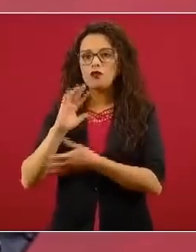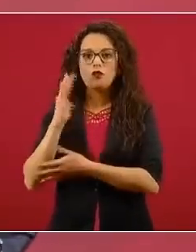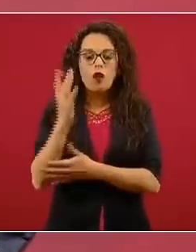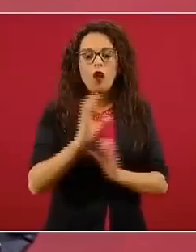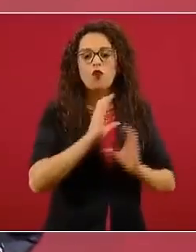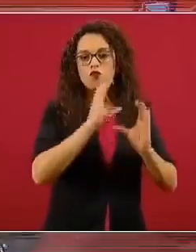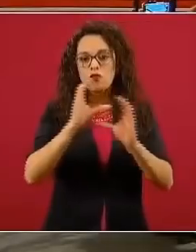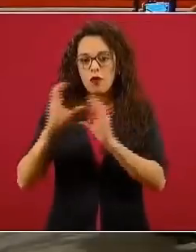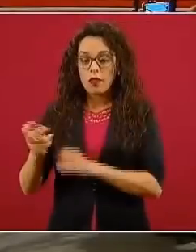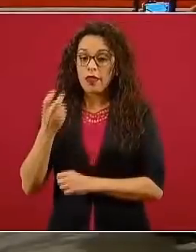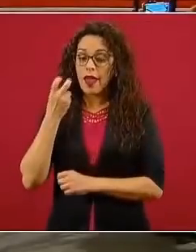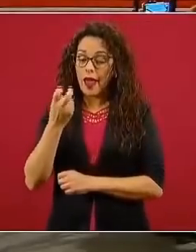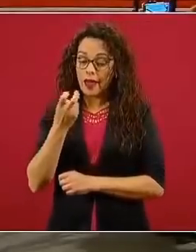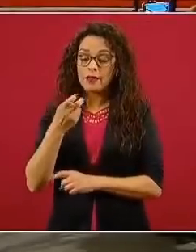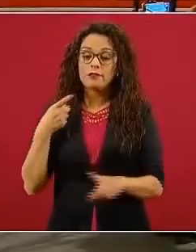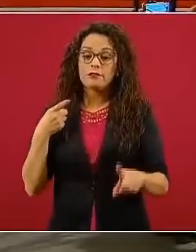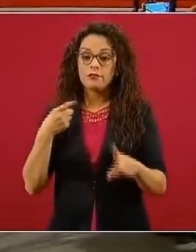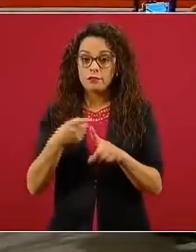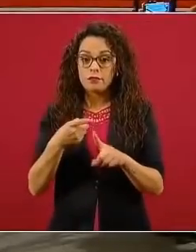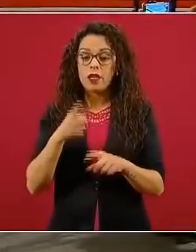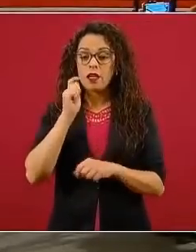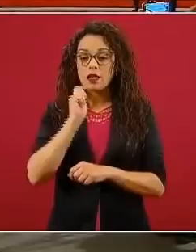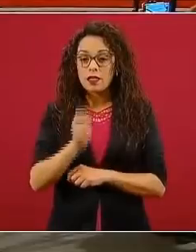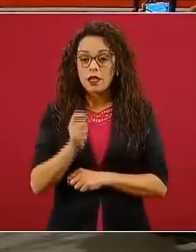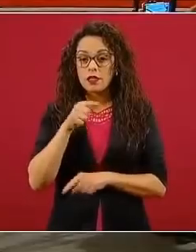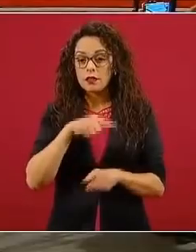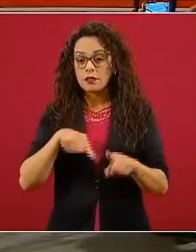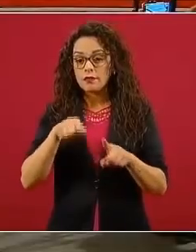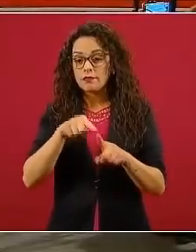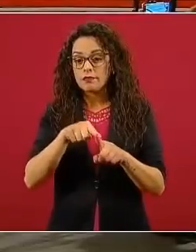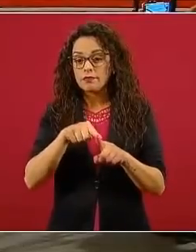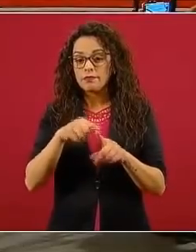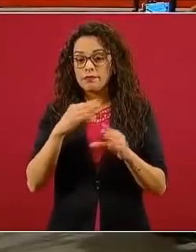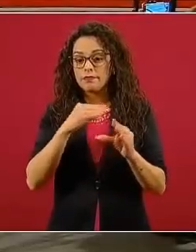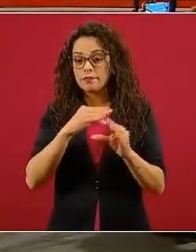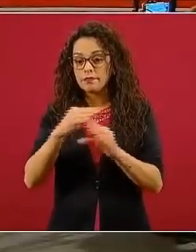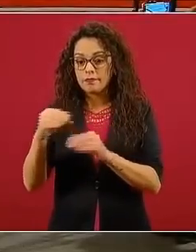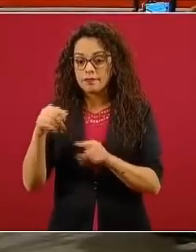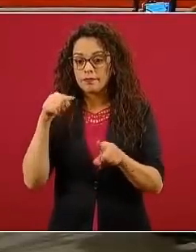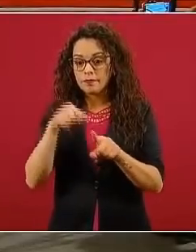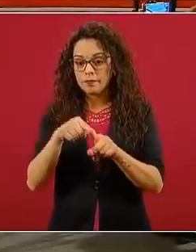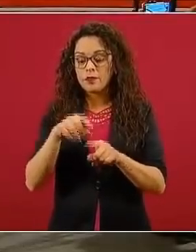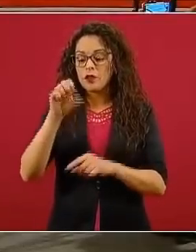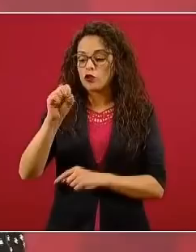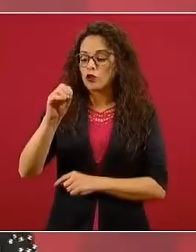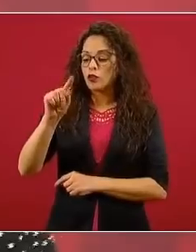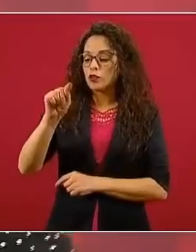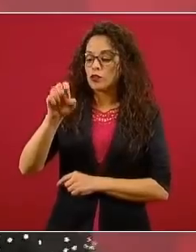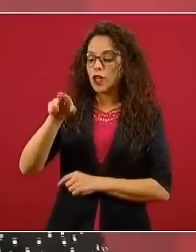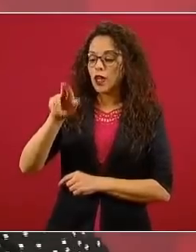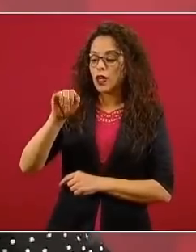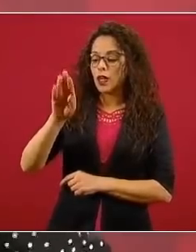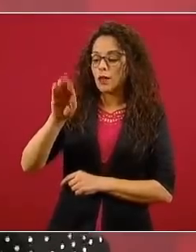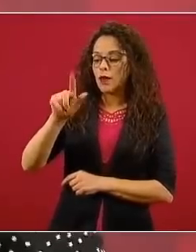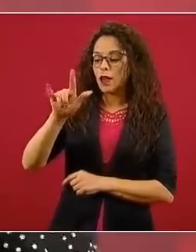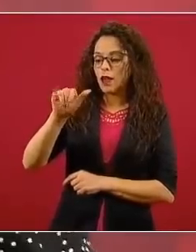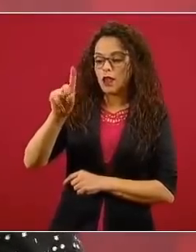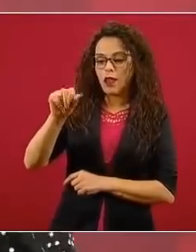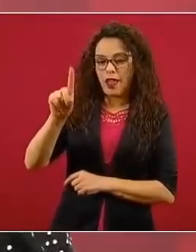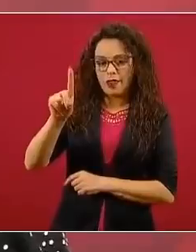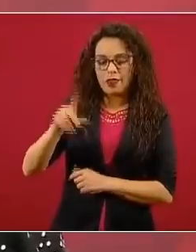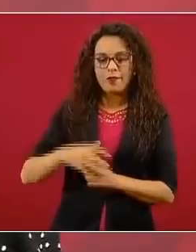muy presente en la asignatura de, pues, como decía el doctor Barquera, también de sostenibilidad. La siguiente, por favor.